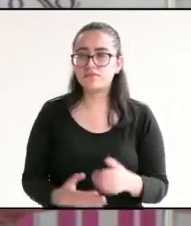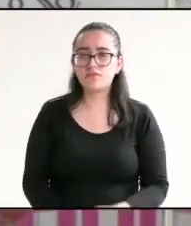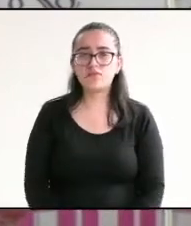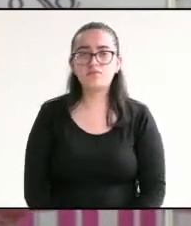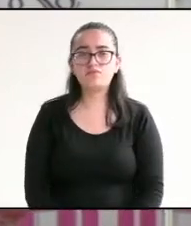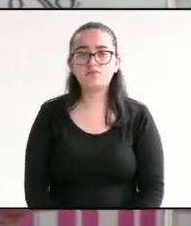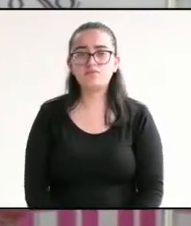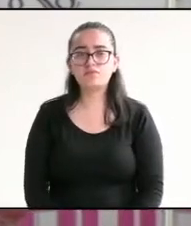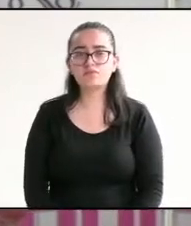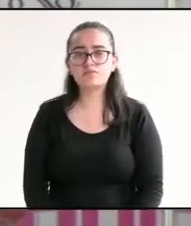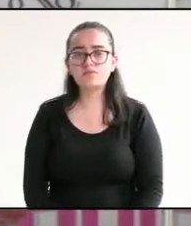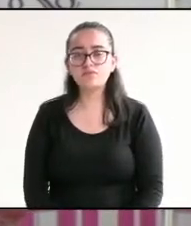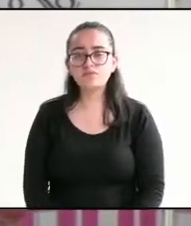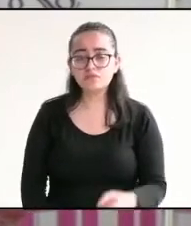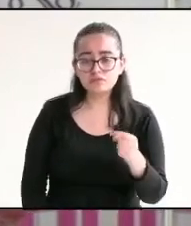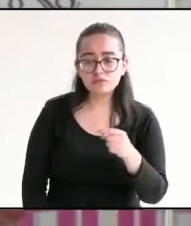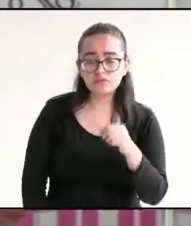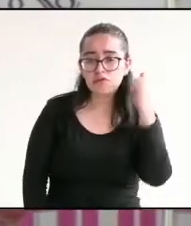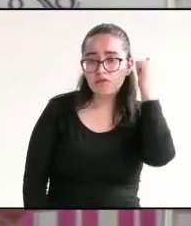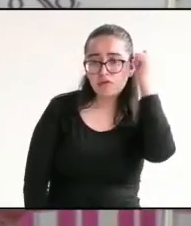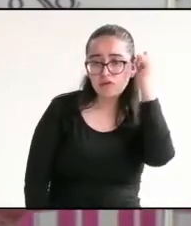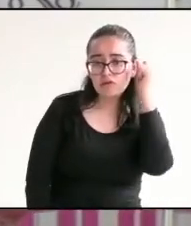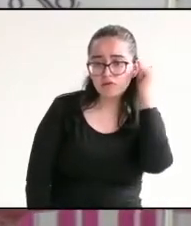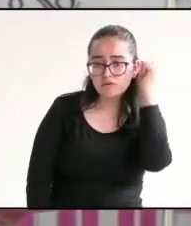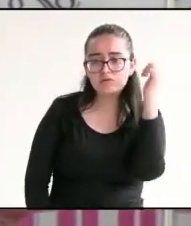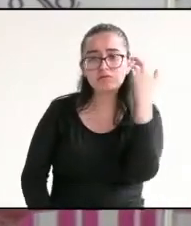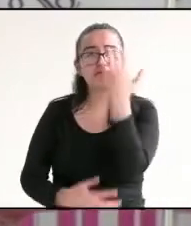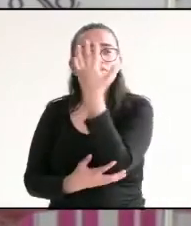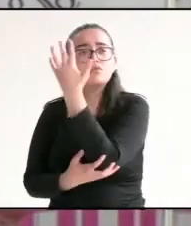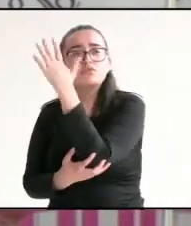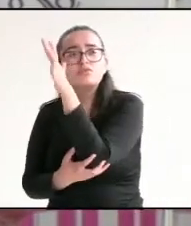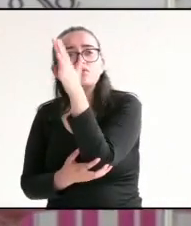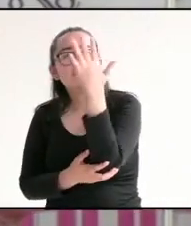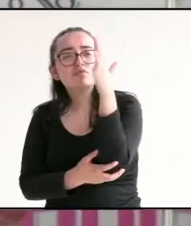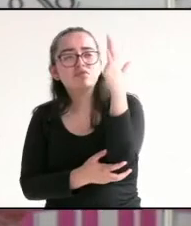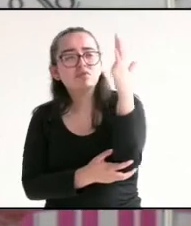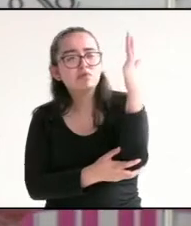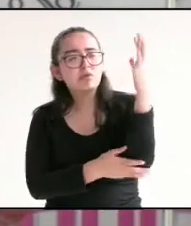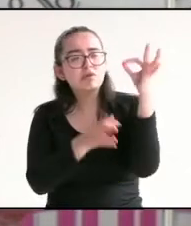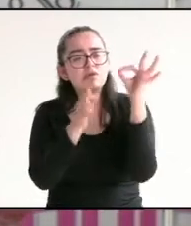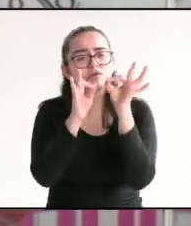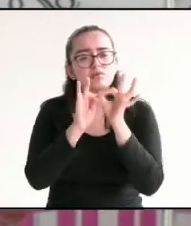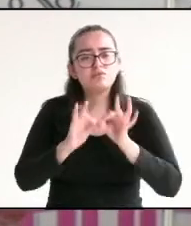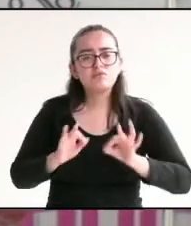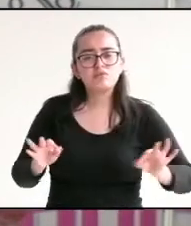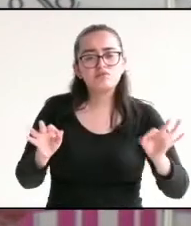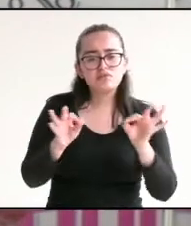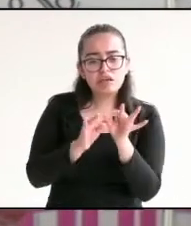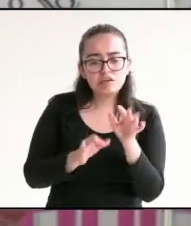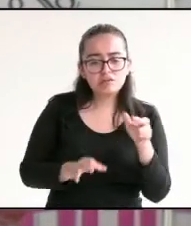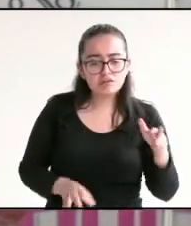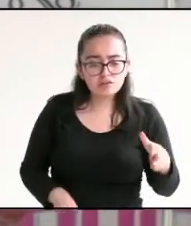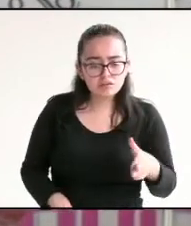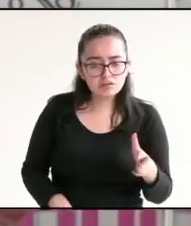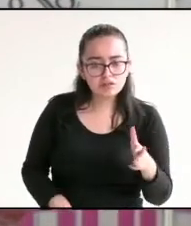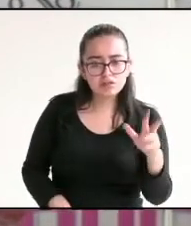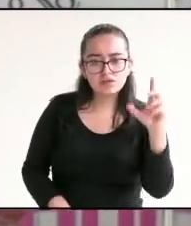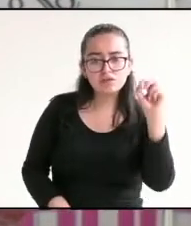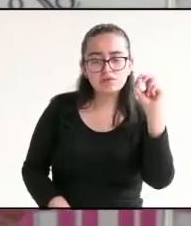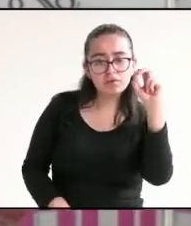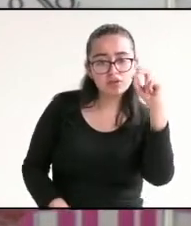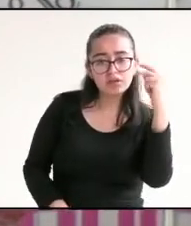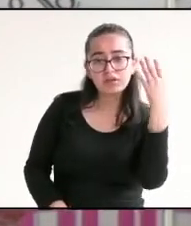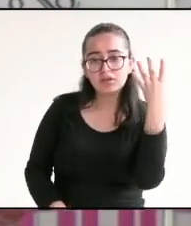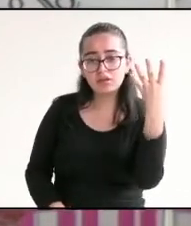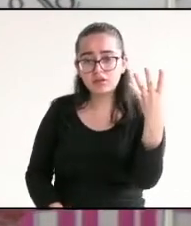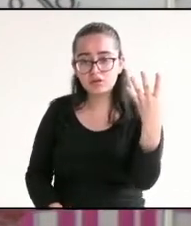Definitivamente, en Actopan tenemos un entorno ambiental muy importante. Tenemos un río de 24 kilómetros